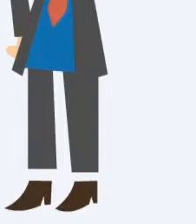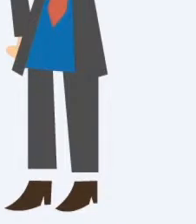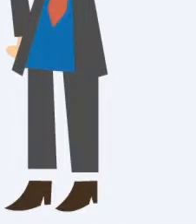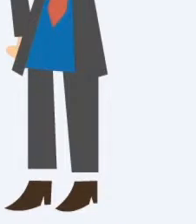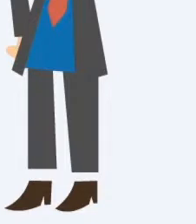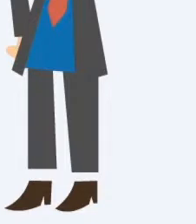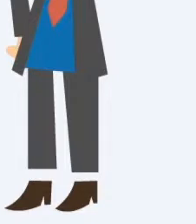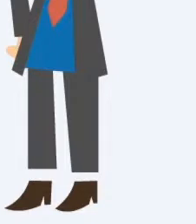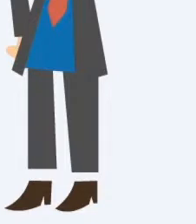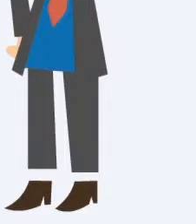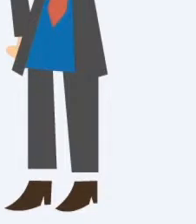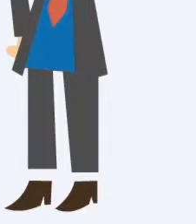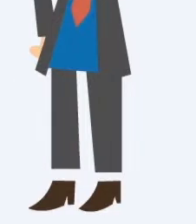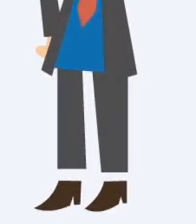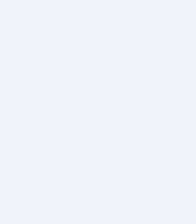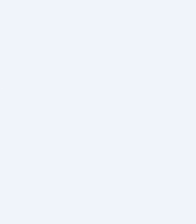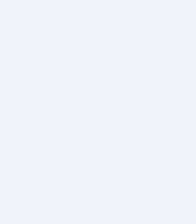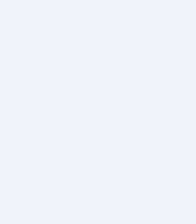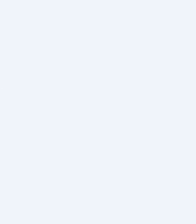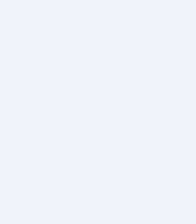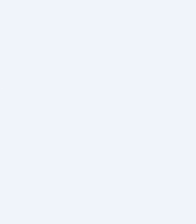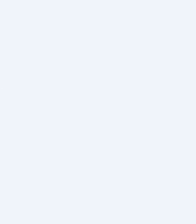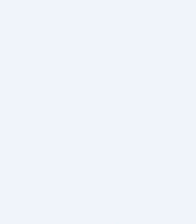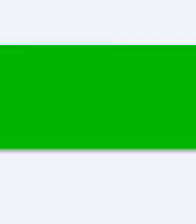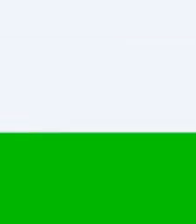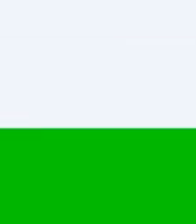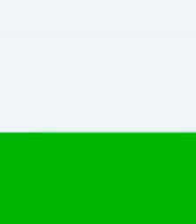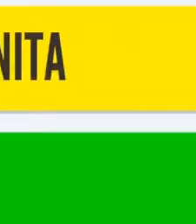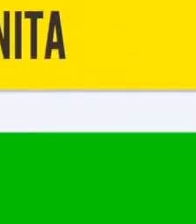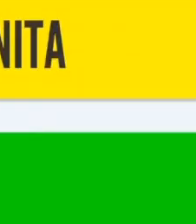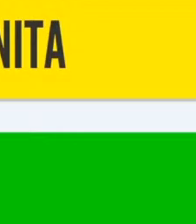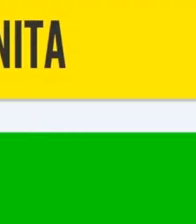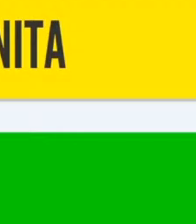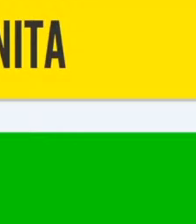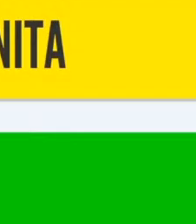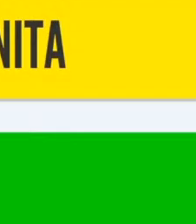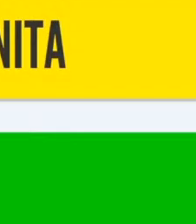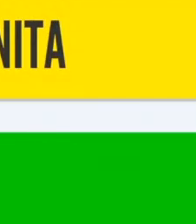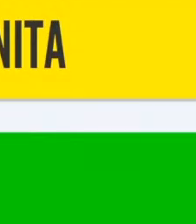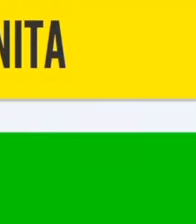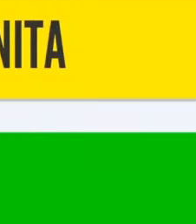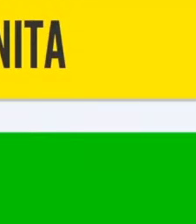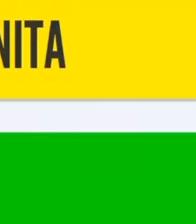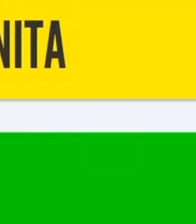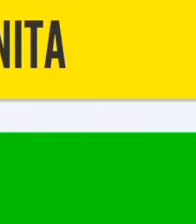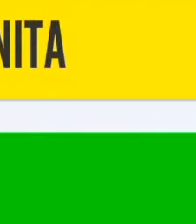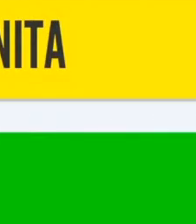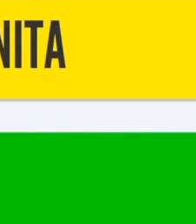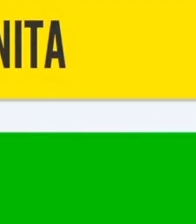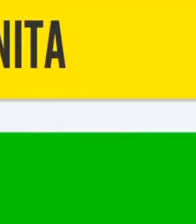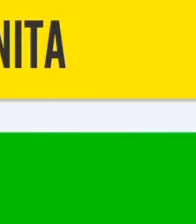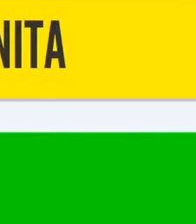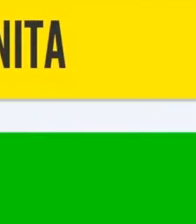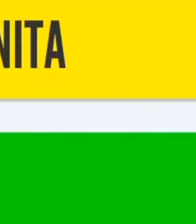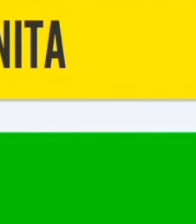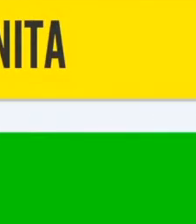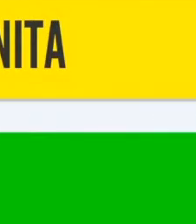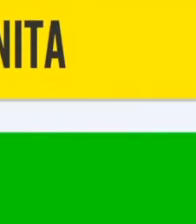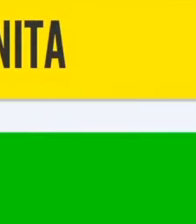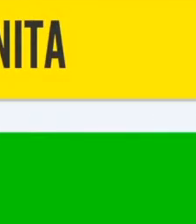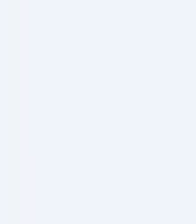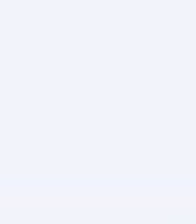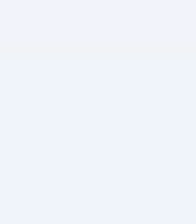El sorteo se realizará este domingo 30 de agosto a las 3 pm Para eso tienes que Suscribirte, activar la campanita